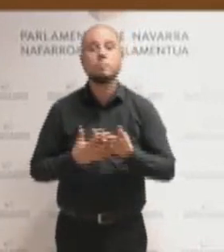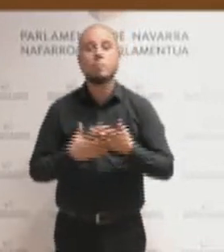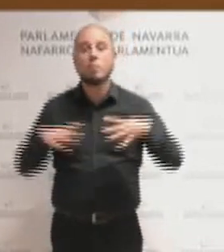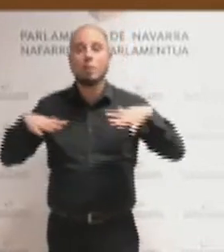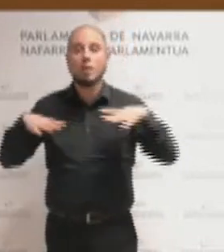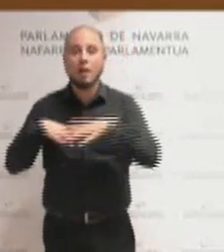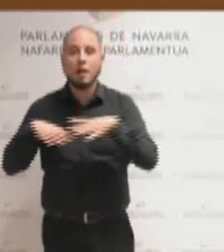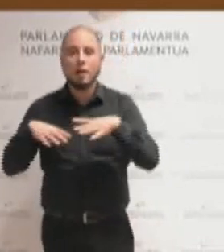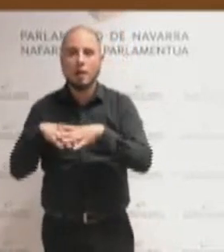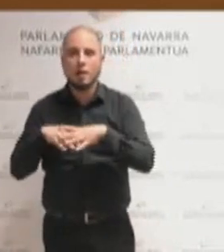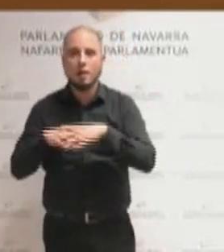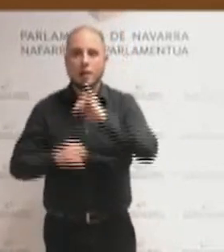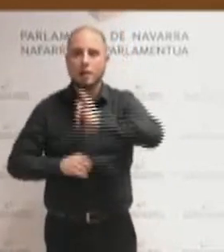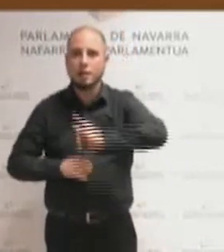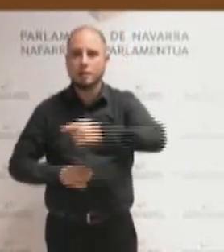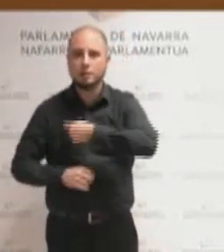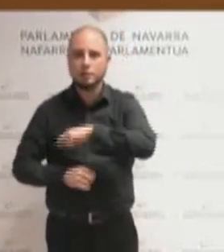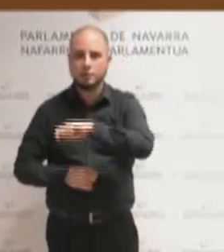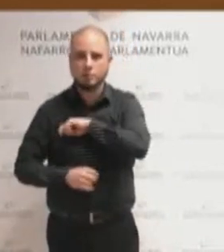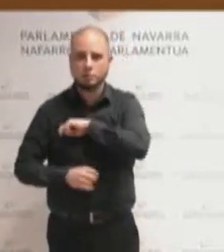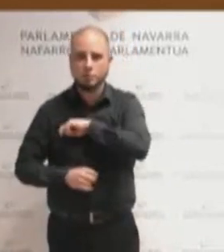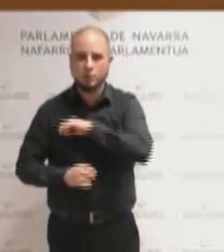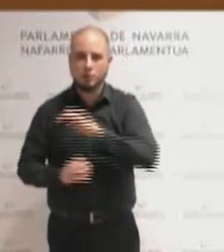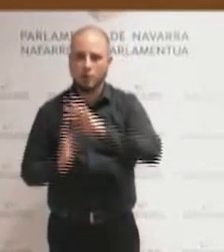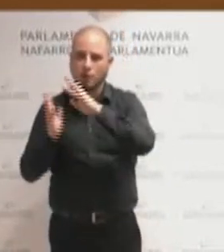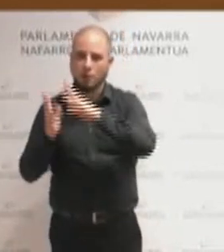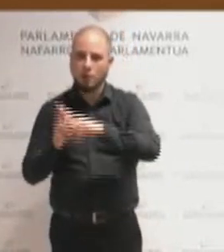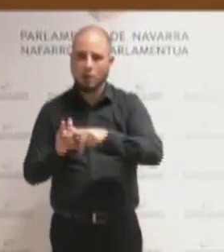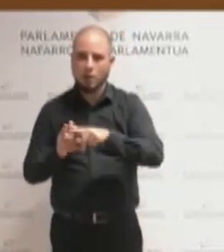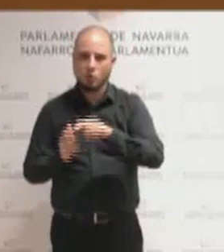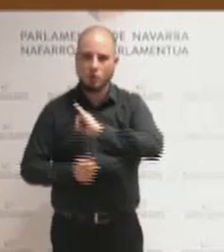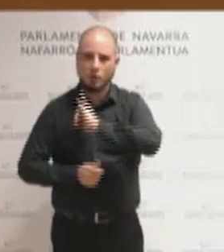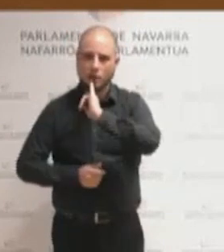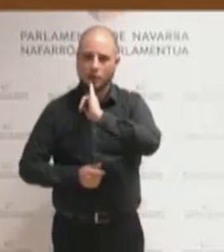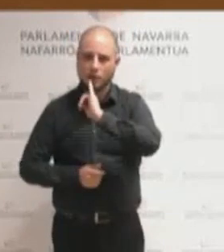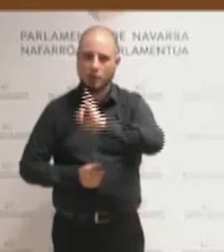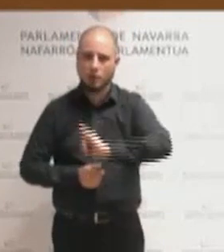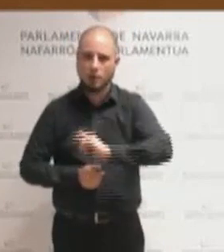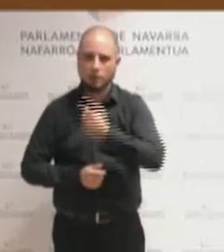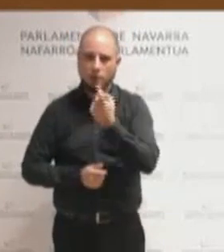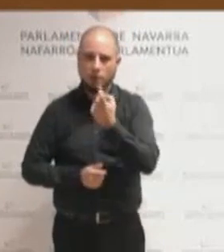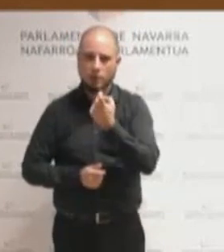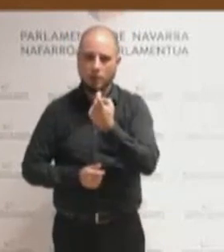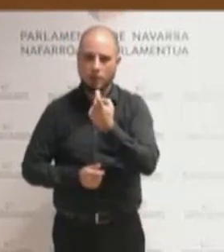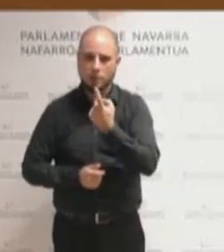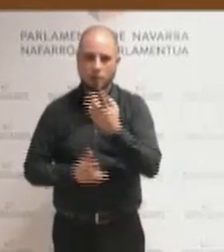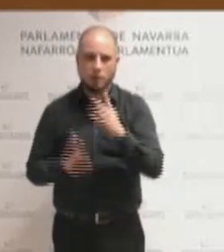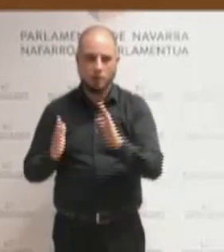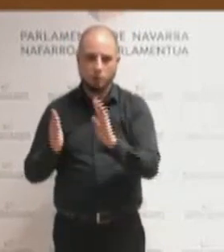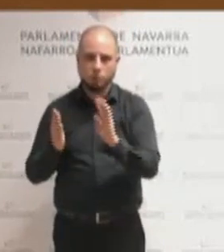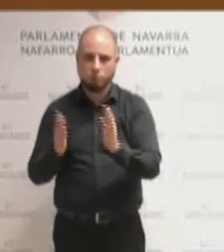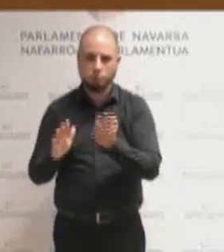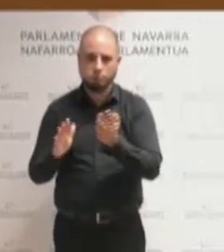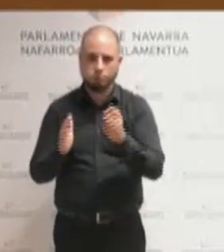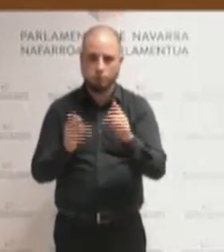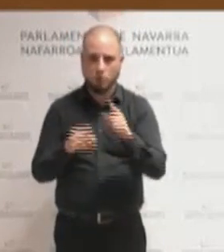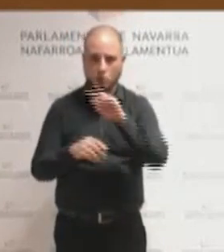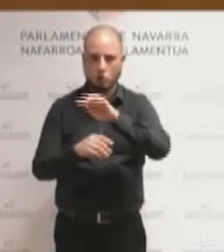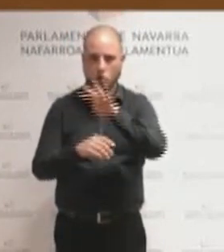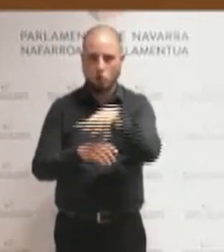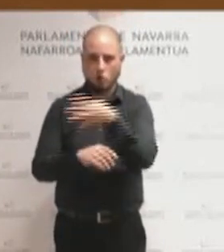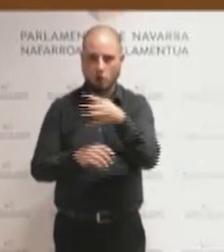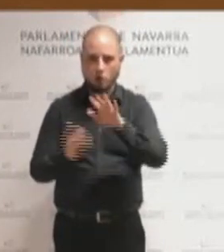española calcula la cantidad de electricidad que necesitará el Estado en cada franja horaria.